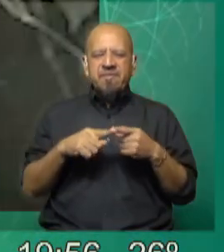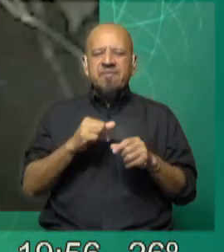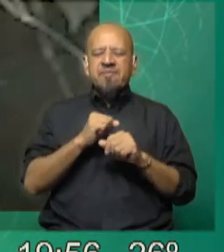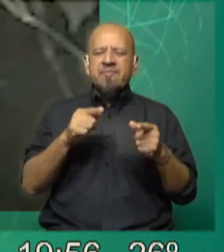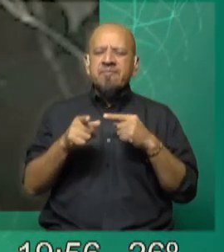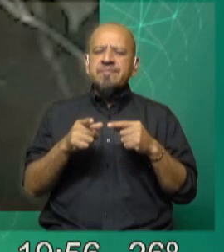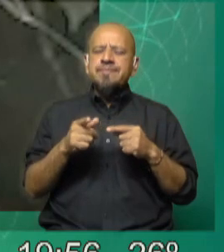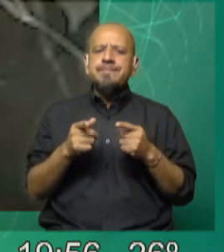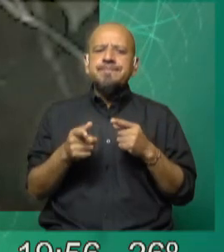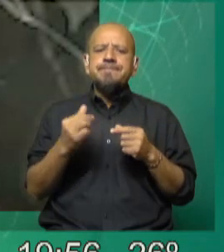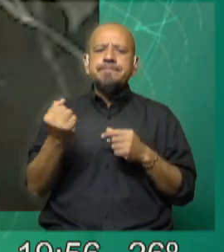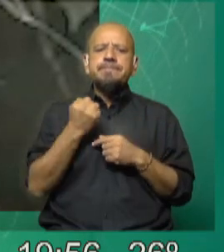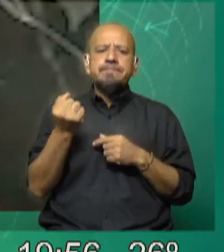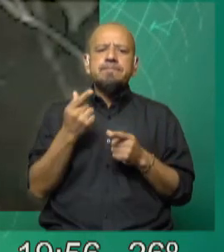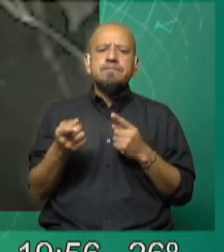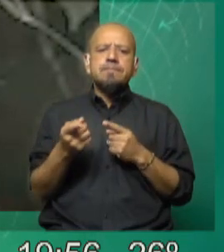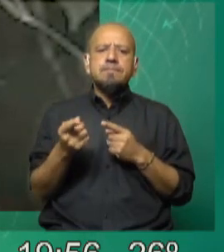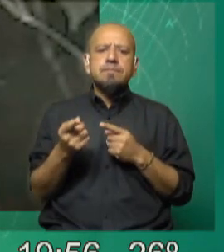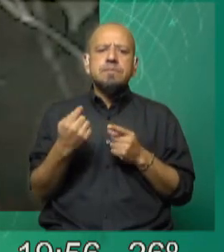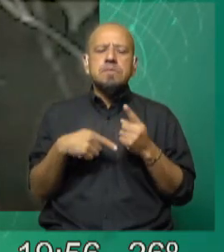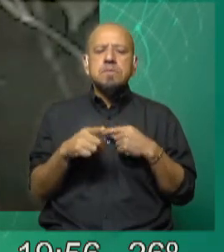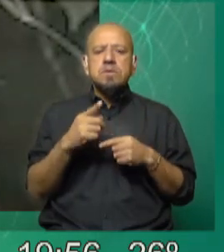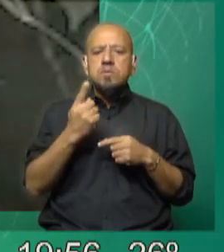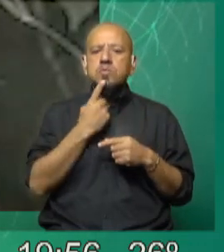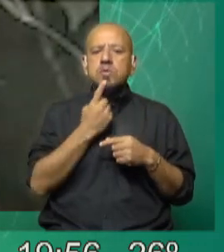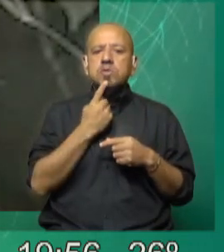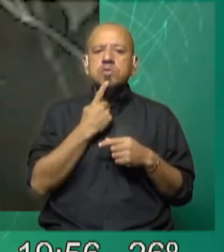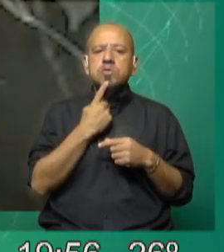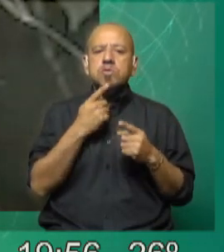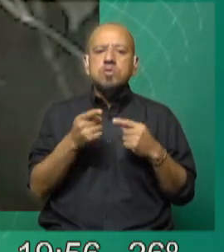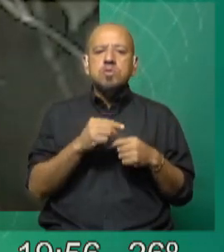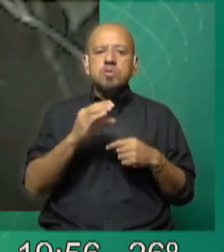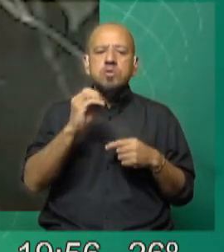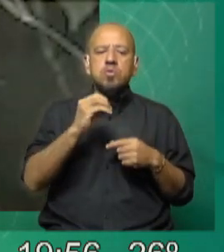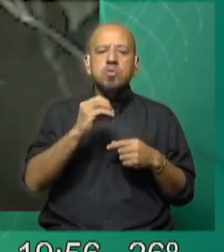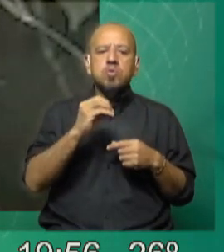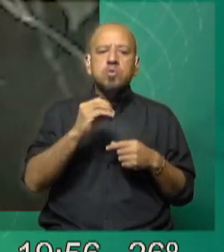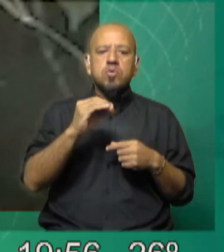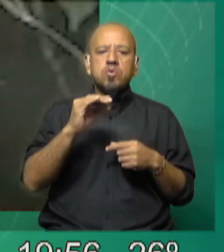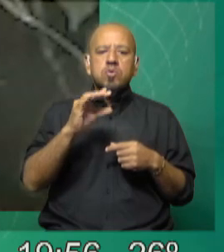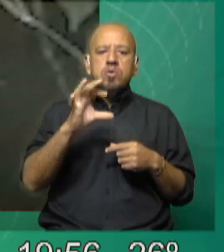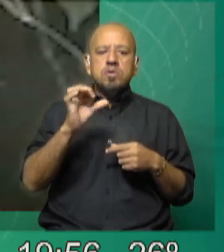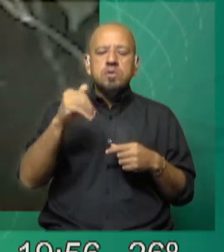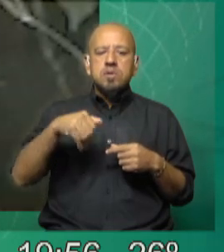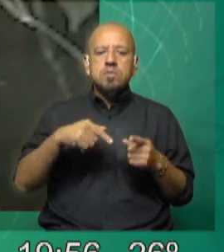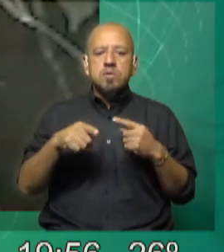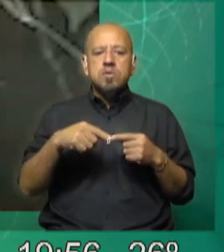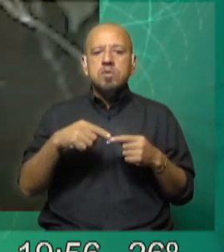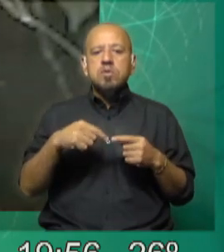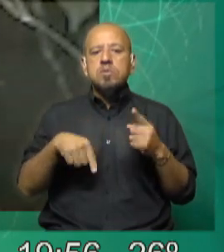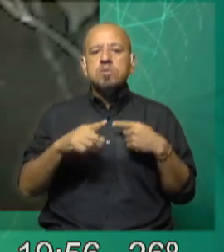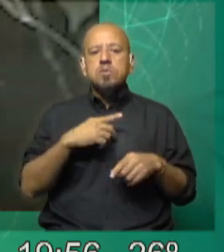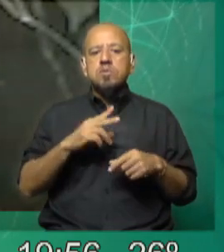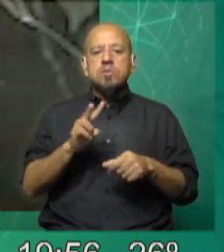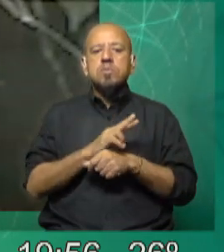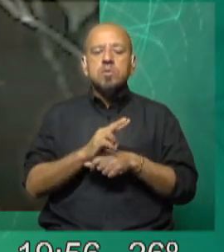ser una importante herramienta para que a nivel político, las OSM, que significa Otras Medidas Efectivas de Conservación